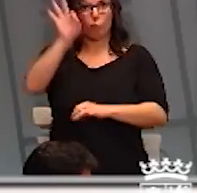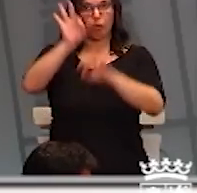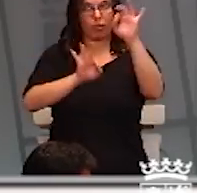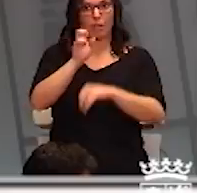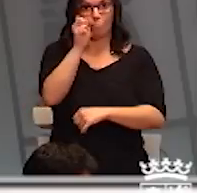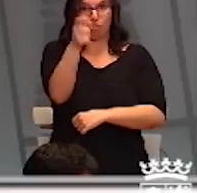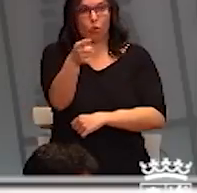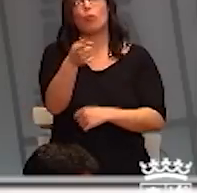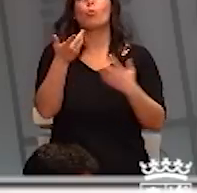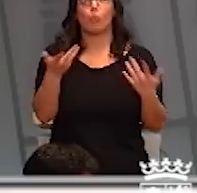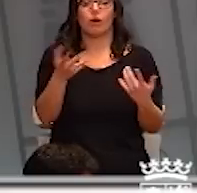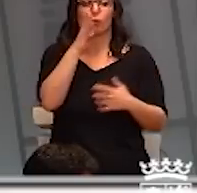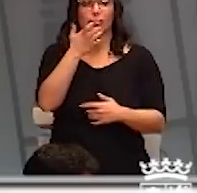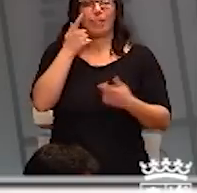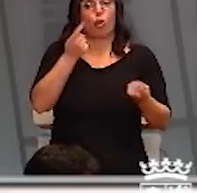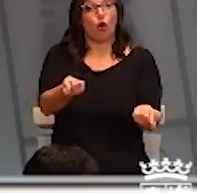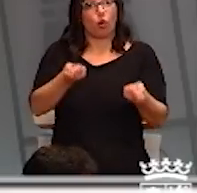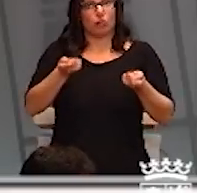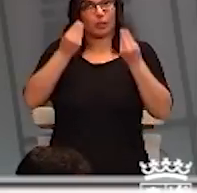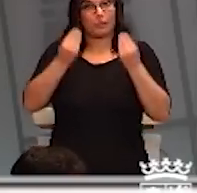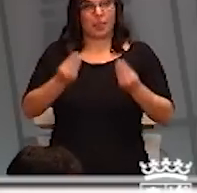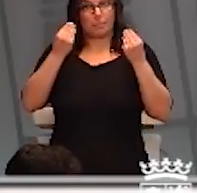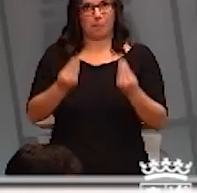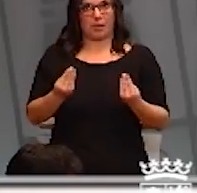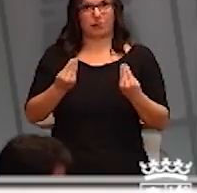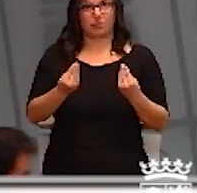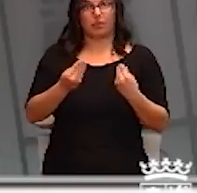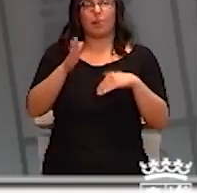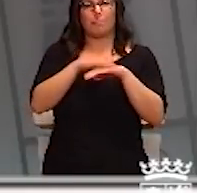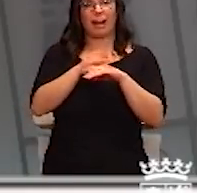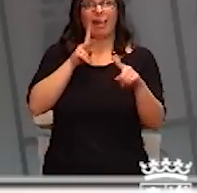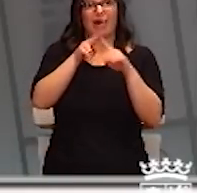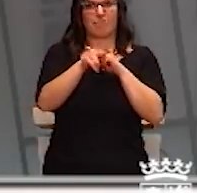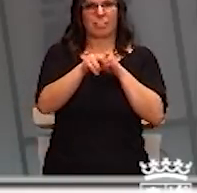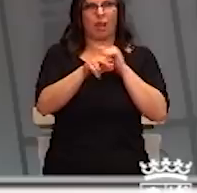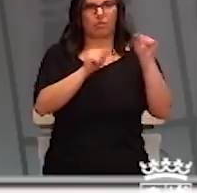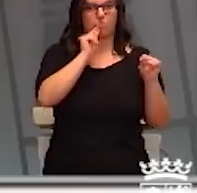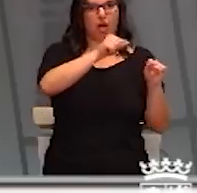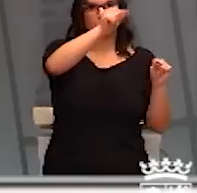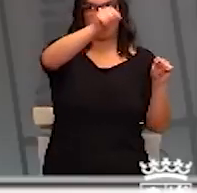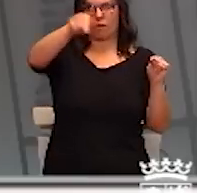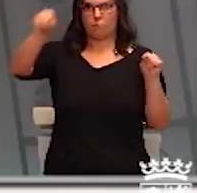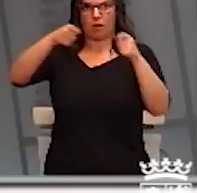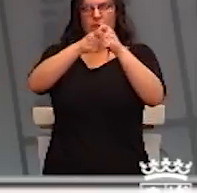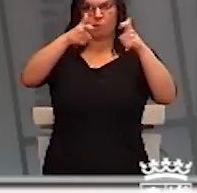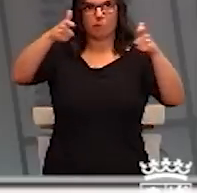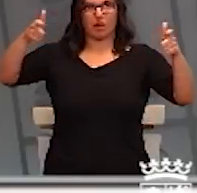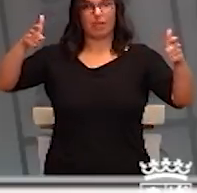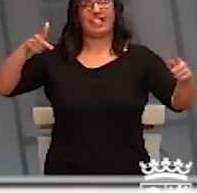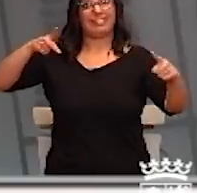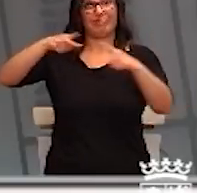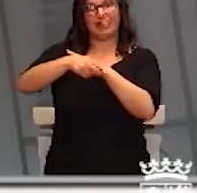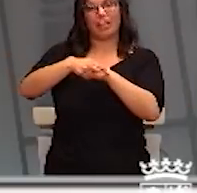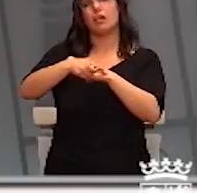contener la infección de manera que aplanamos la curva de crecimiento de este tipo de infecciones, hacemos que el sistema